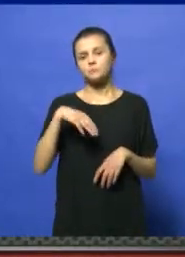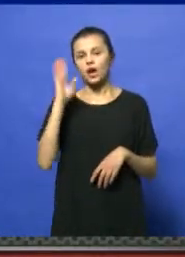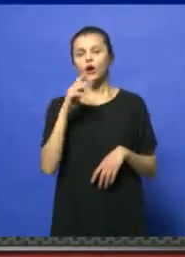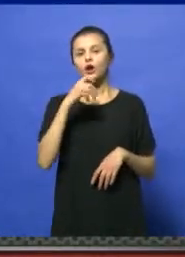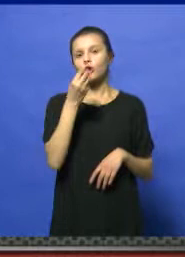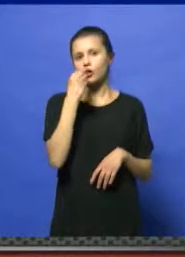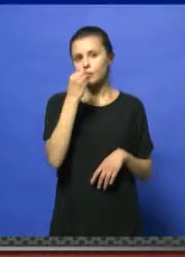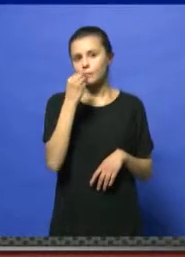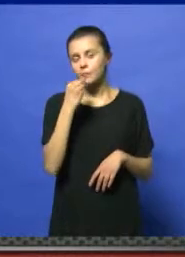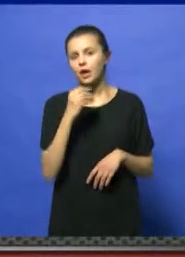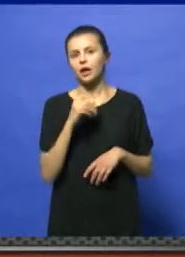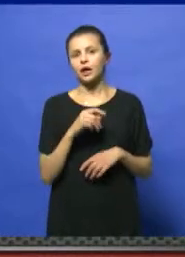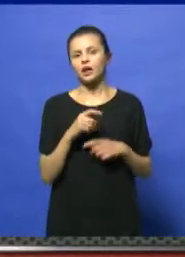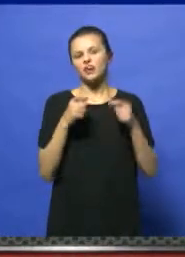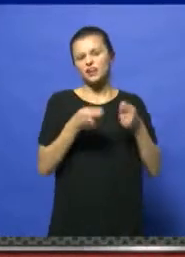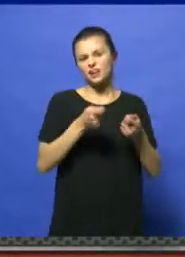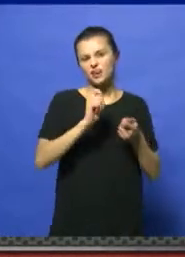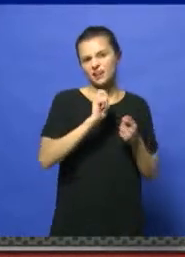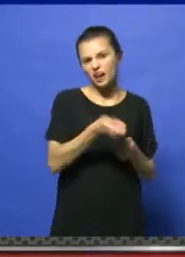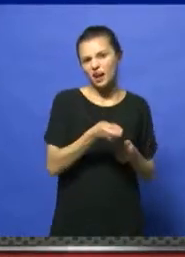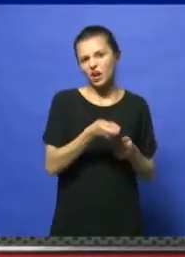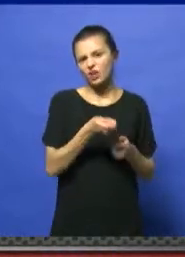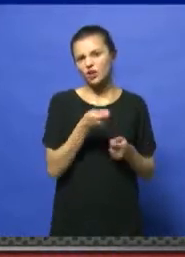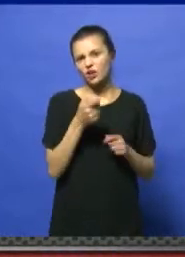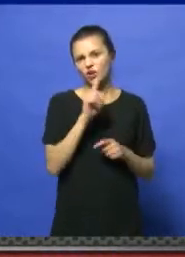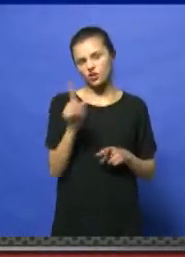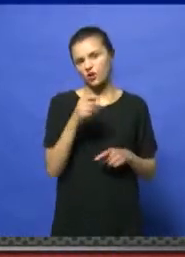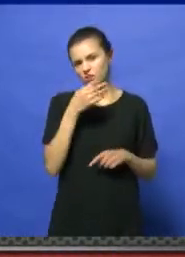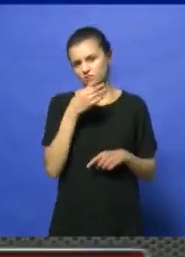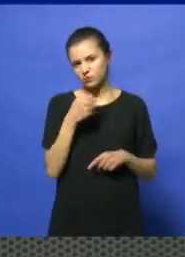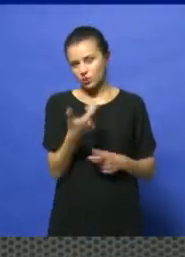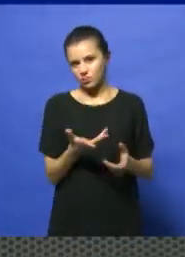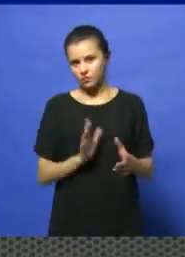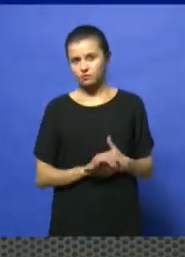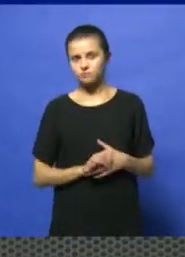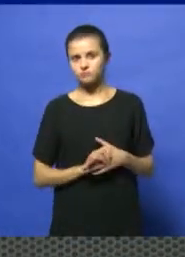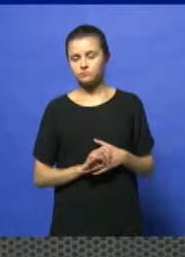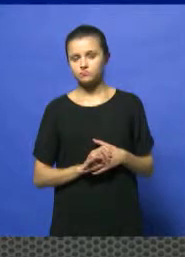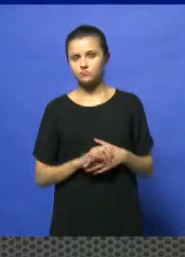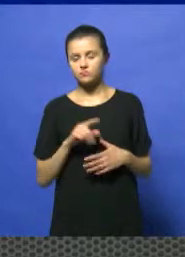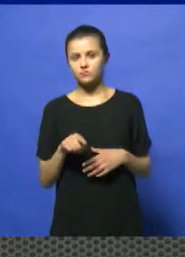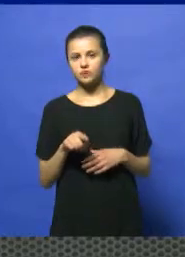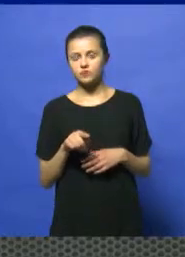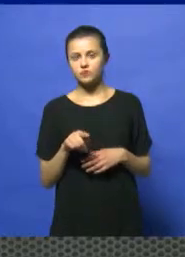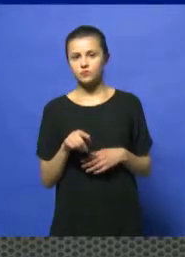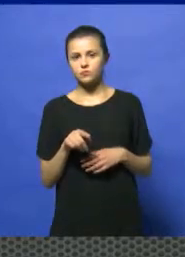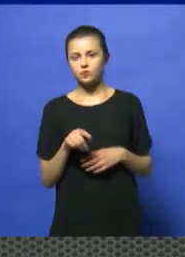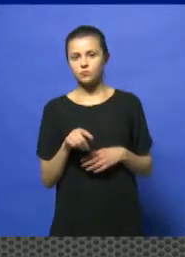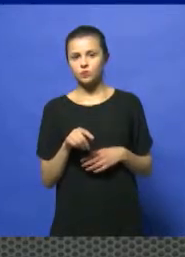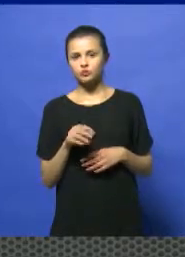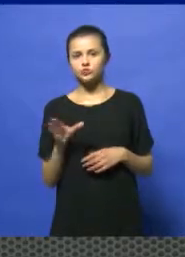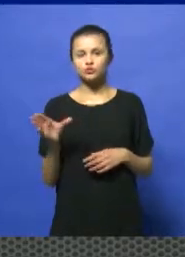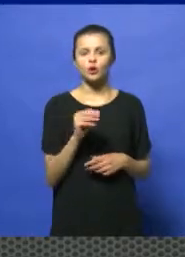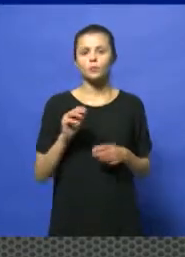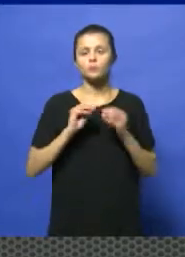regalo físico, material, digamos. Con lo cual, esto quizá también es un fenómeno que se viene dando para no adjudicarle toda la caída